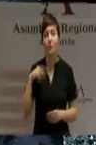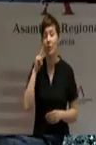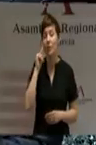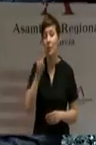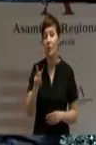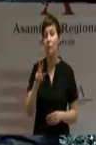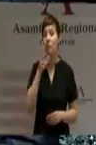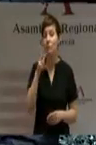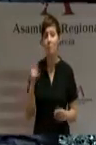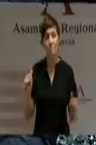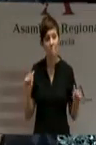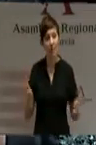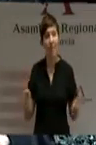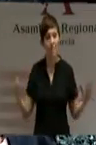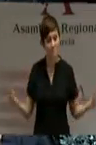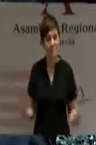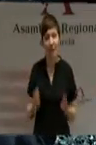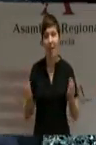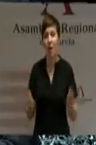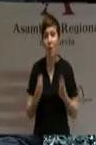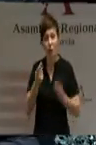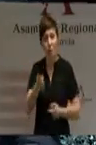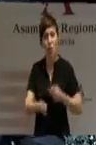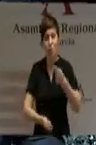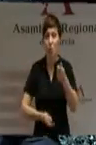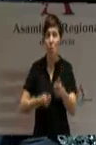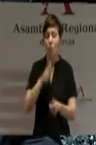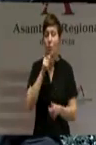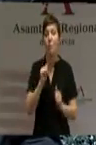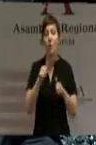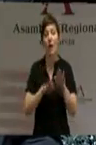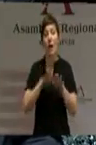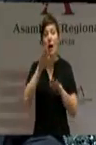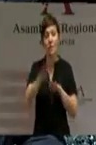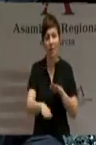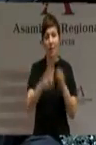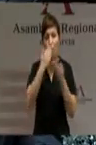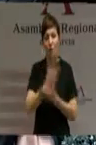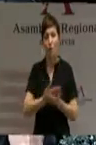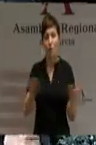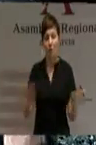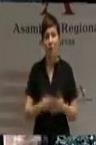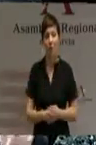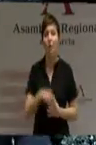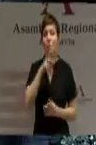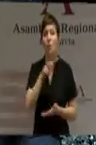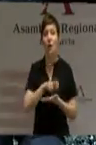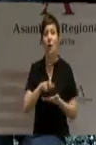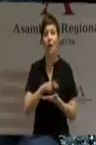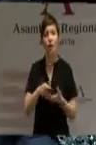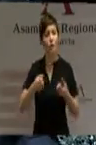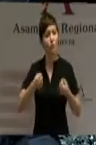síntomas de recuperación y ahora podemos seguir avanzando con confianza, porque tenemos una región fuerte,